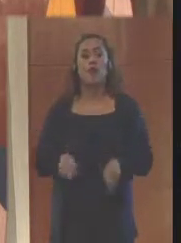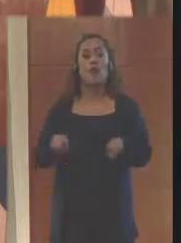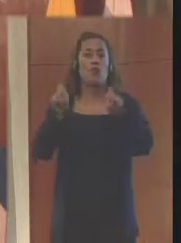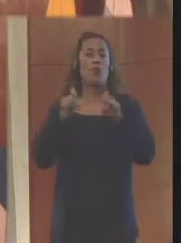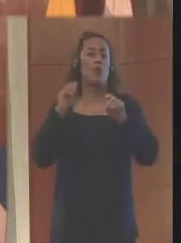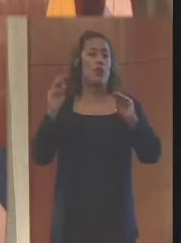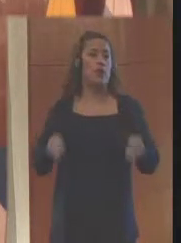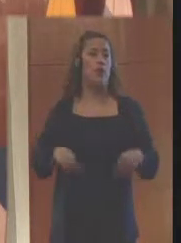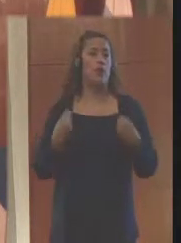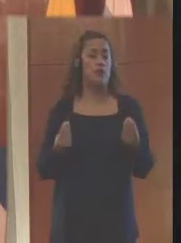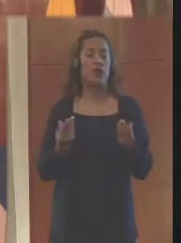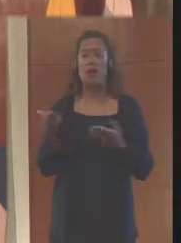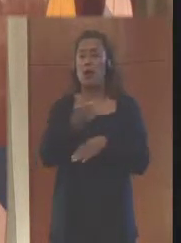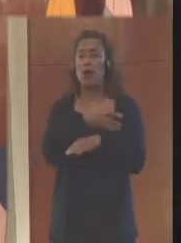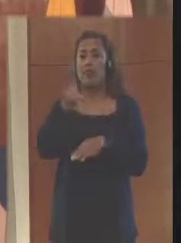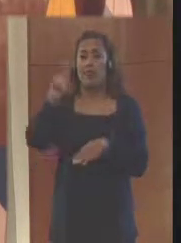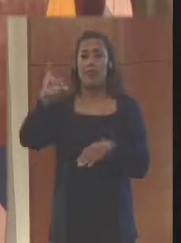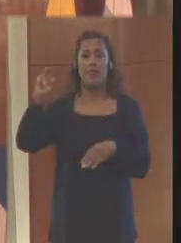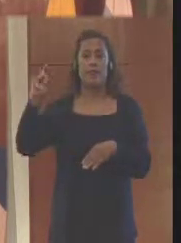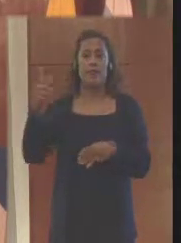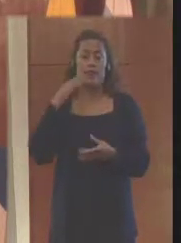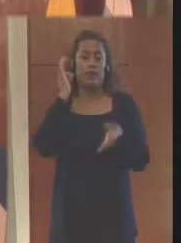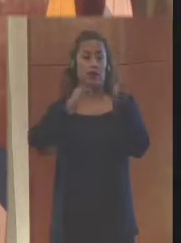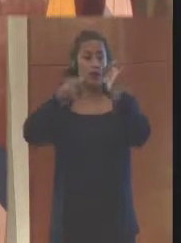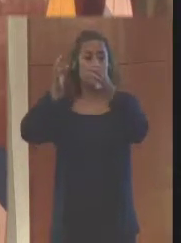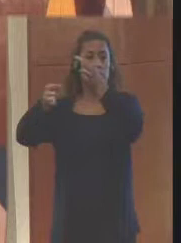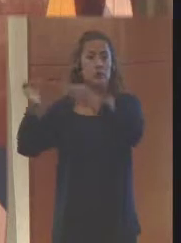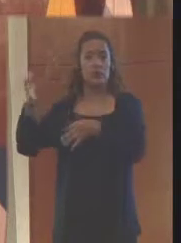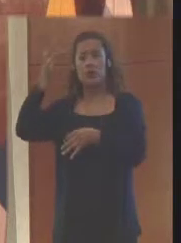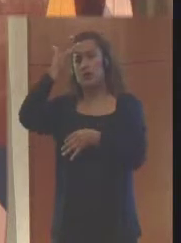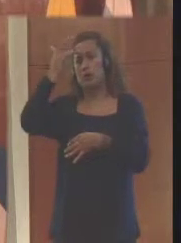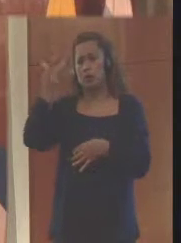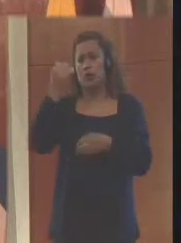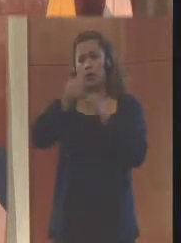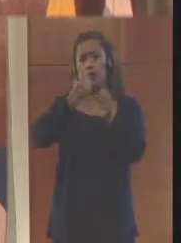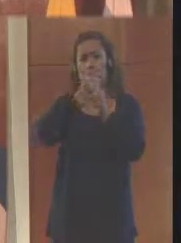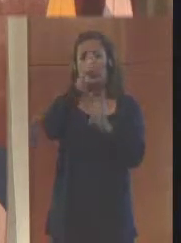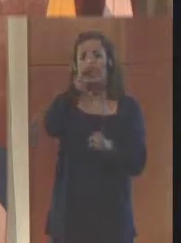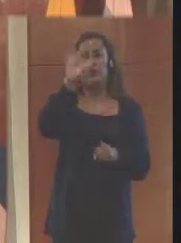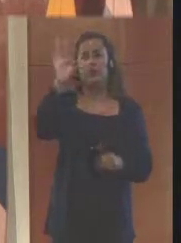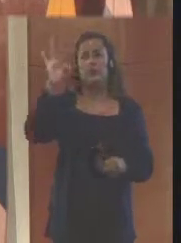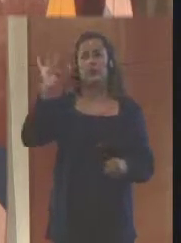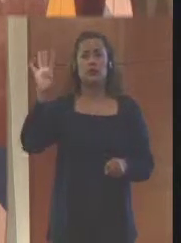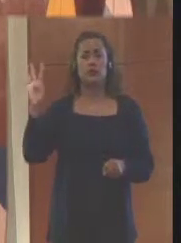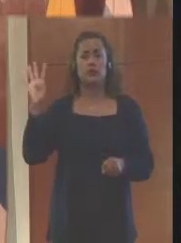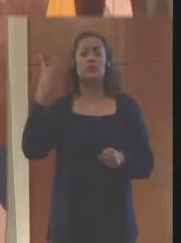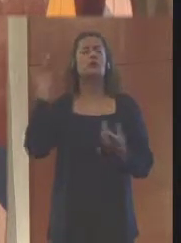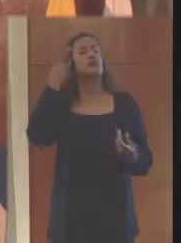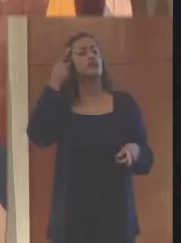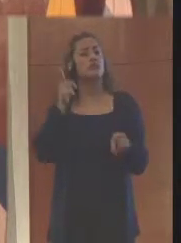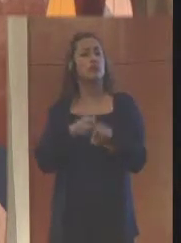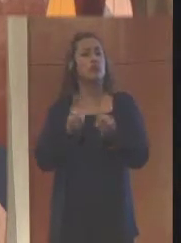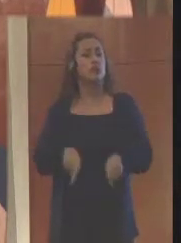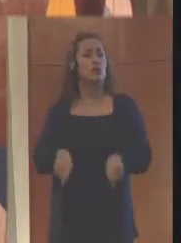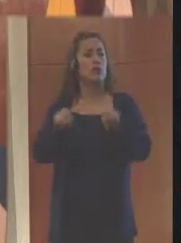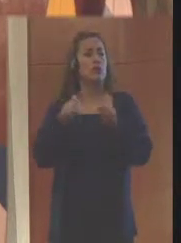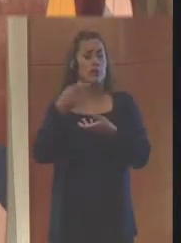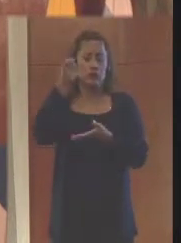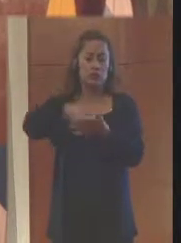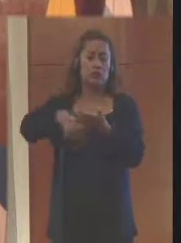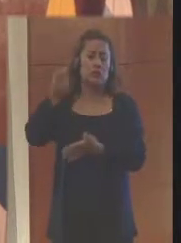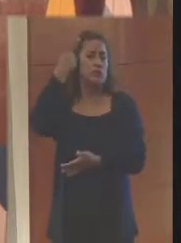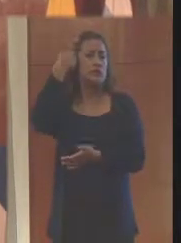públicas-privadas, que ha explicado Diana muy claramente, venimos desde 1984 en estas alianzas y